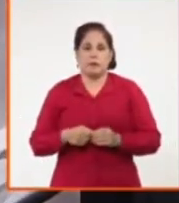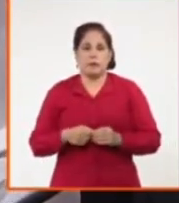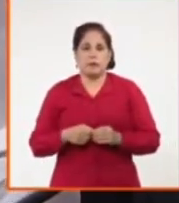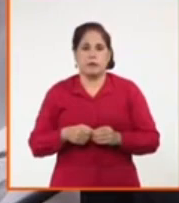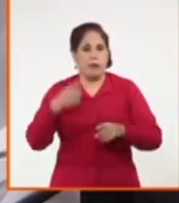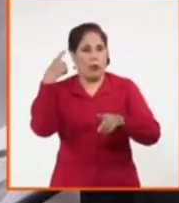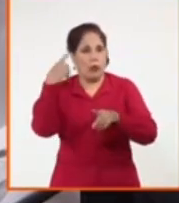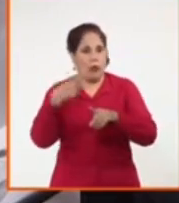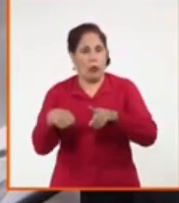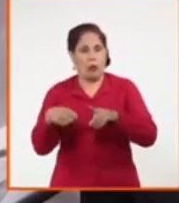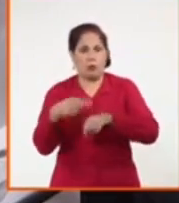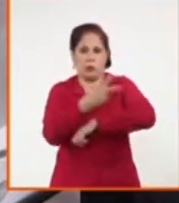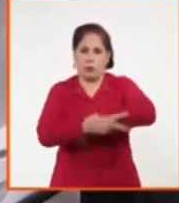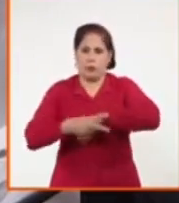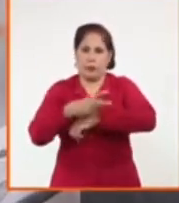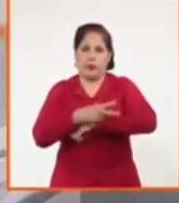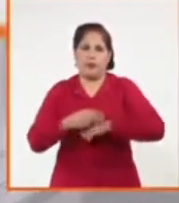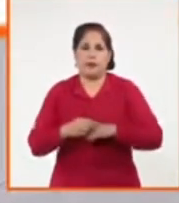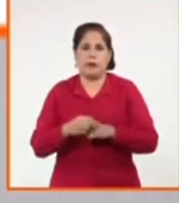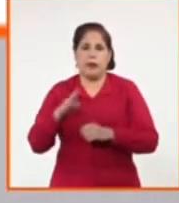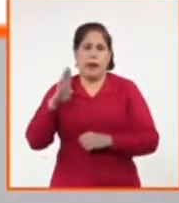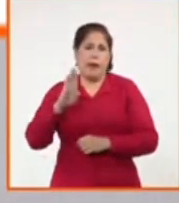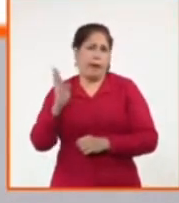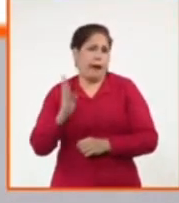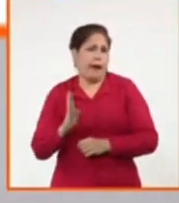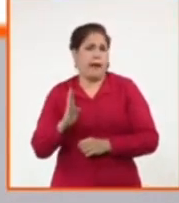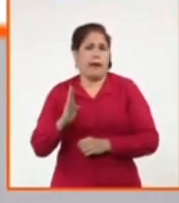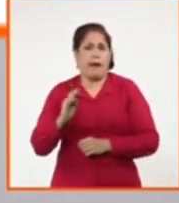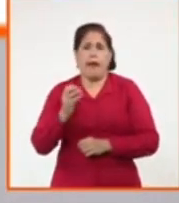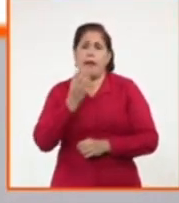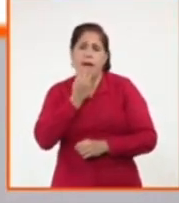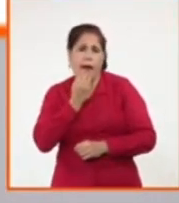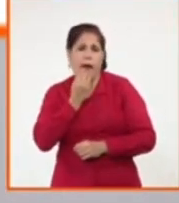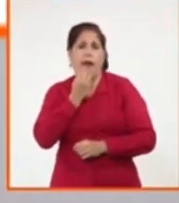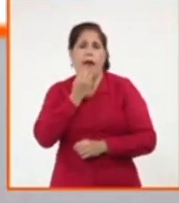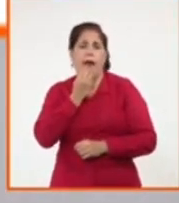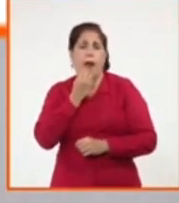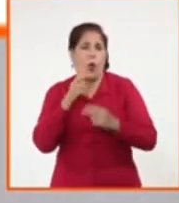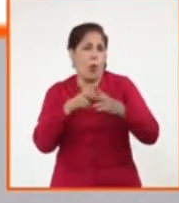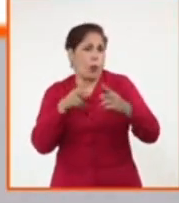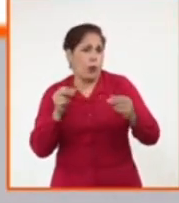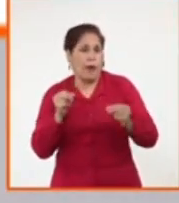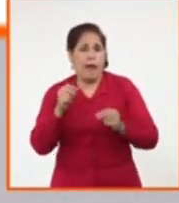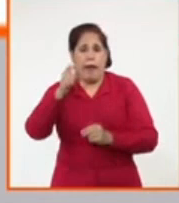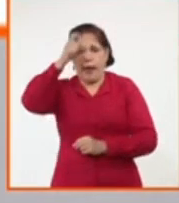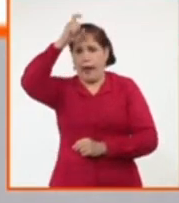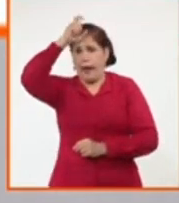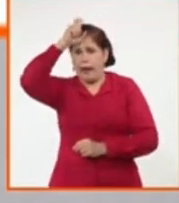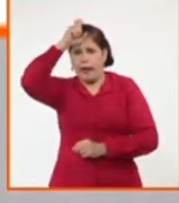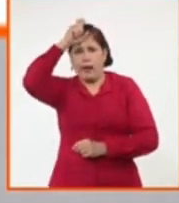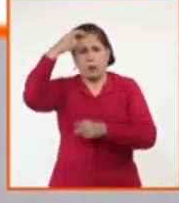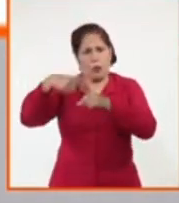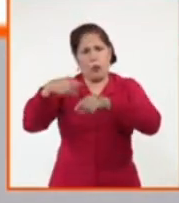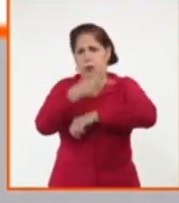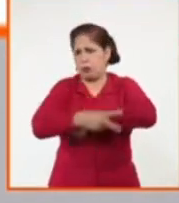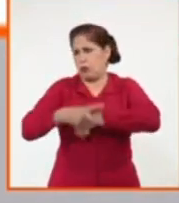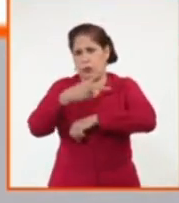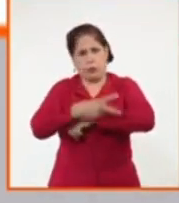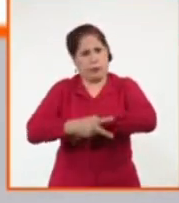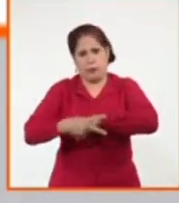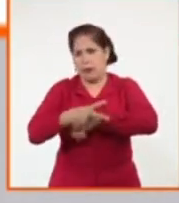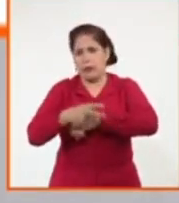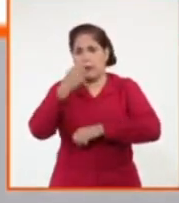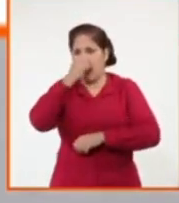Otro grupo de países, Bélgica, Israel, Hong Kong, Egipto, y el resto de los